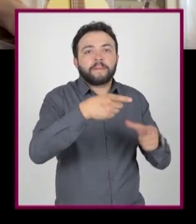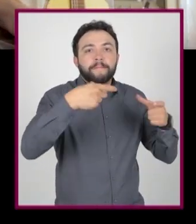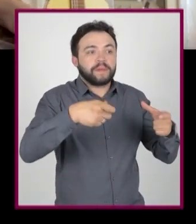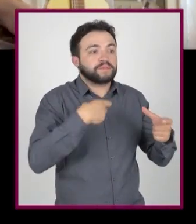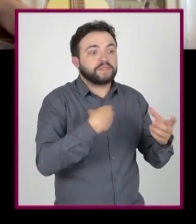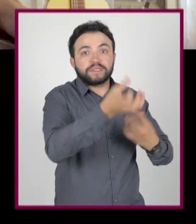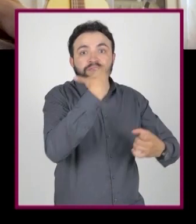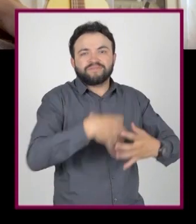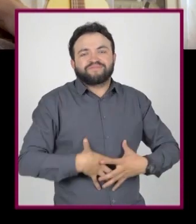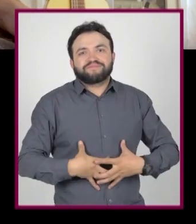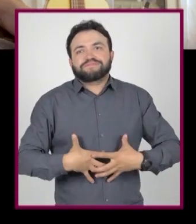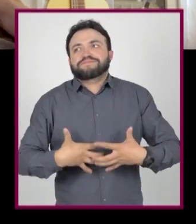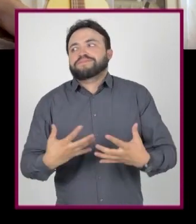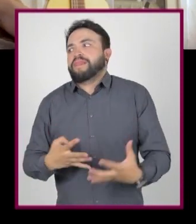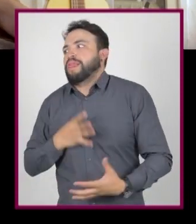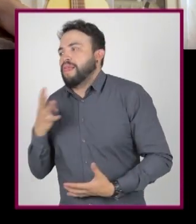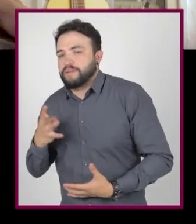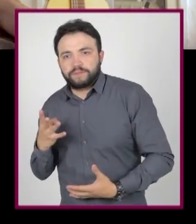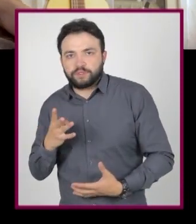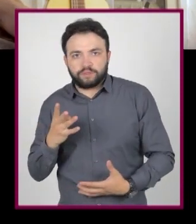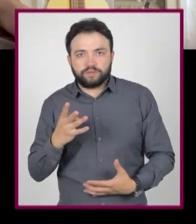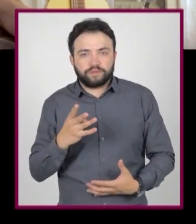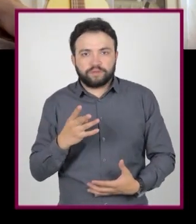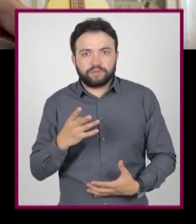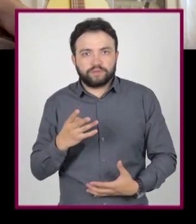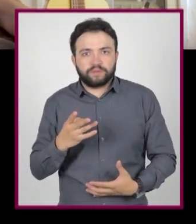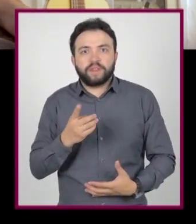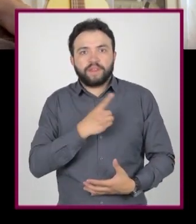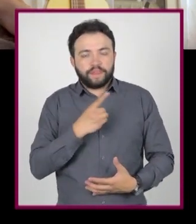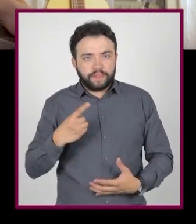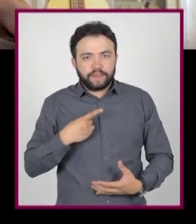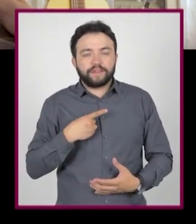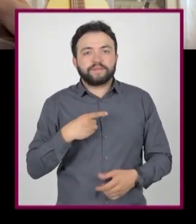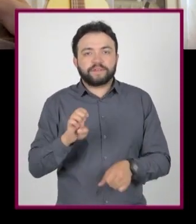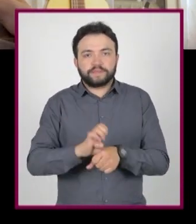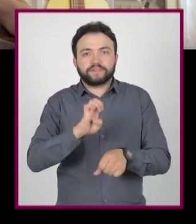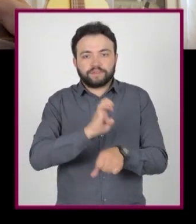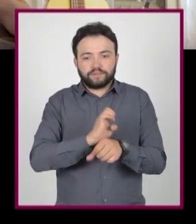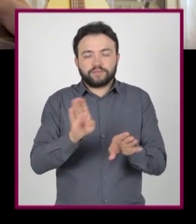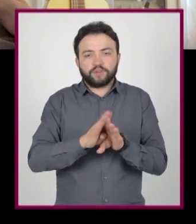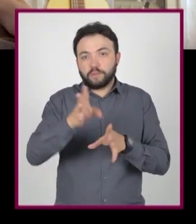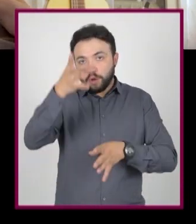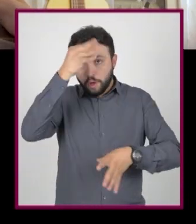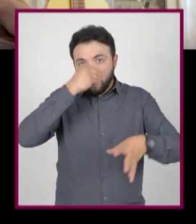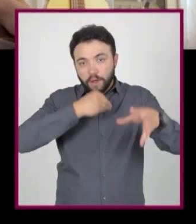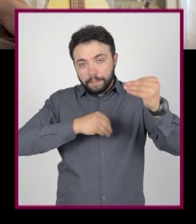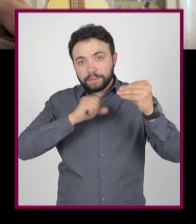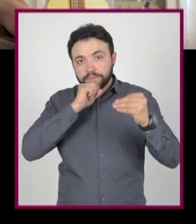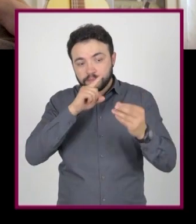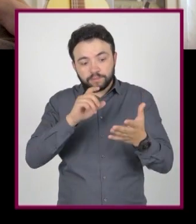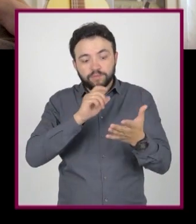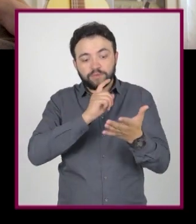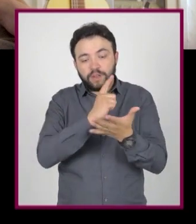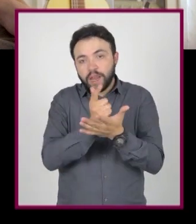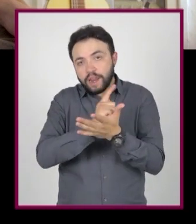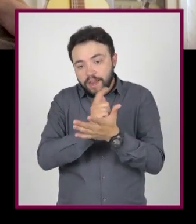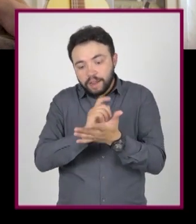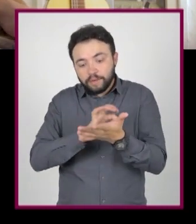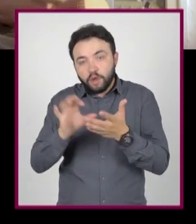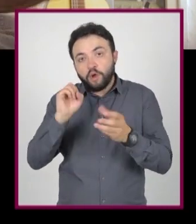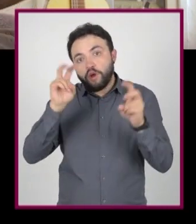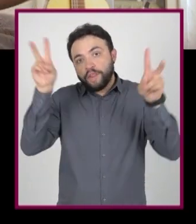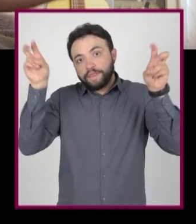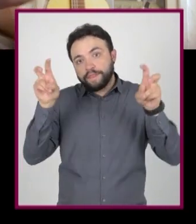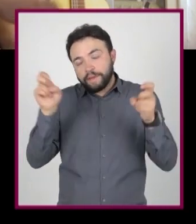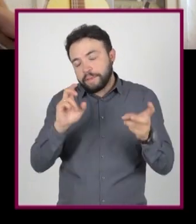ampliamente recomendado hacerlo por sesiones. Si intentas comerte el pastel de golpe, definitivamente no podrás. Lo mismo ocurre con un libro